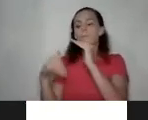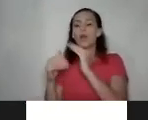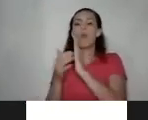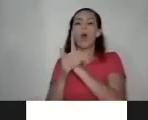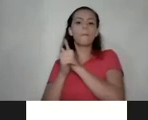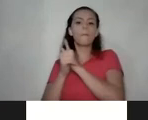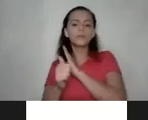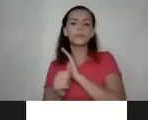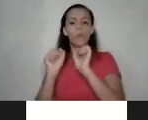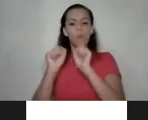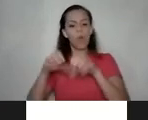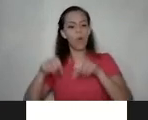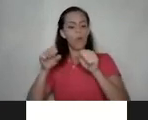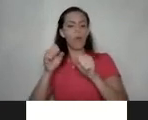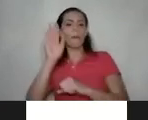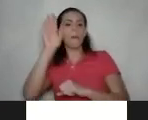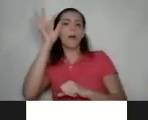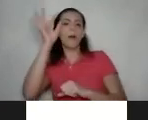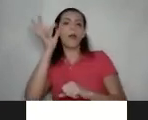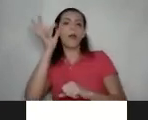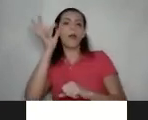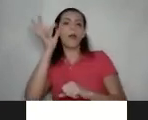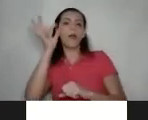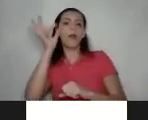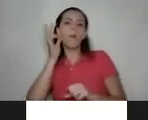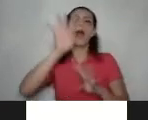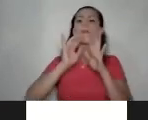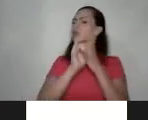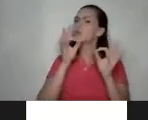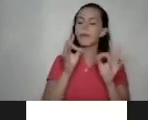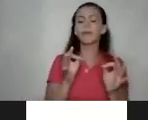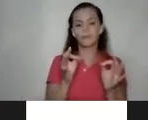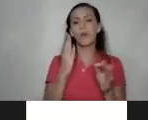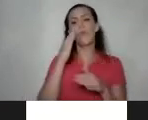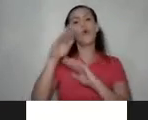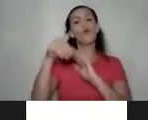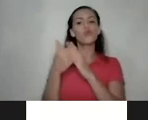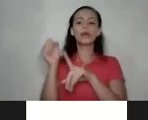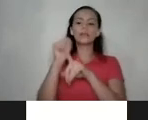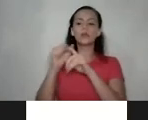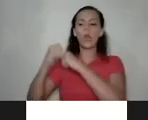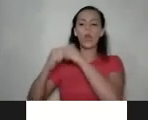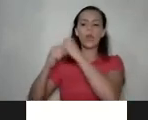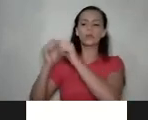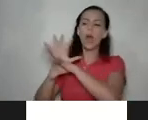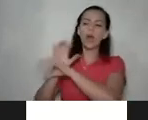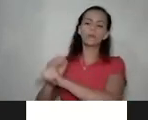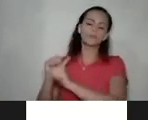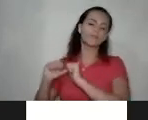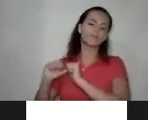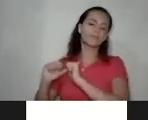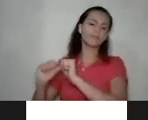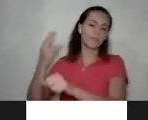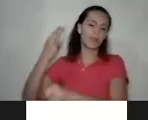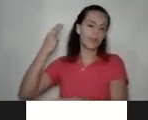de tomar la palabra de levantar la mano de decir esto no está bien y demás por toda la estructura que les acompaña